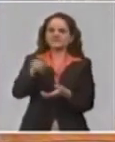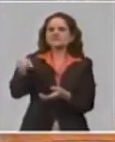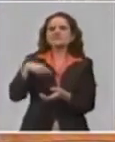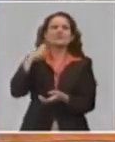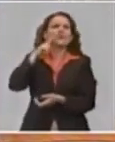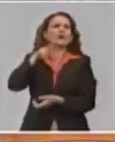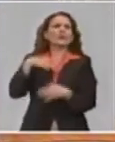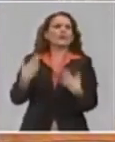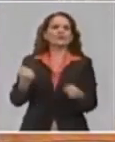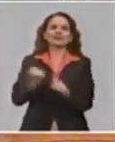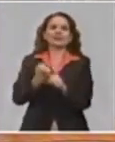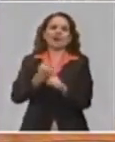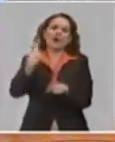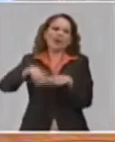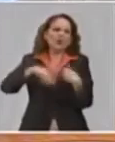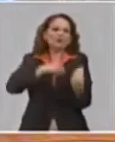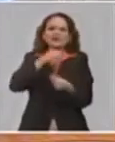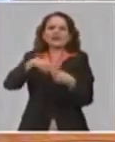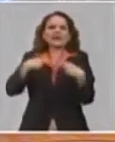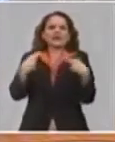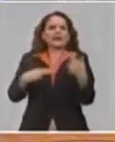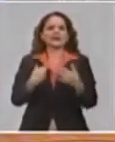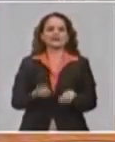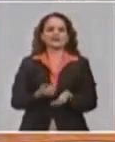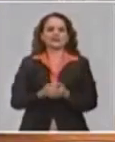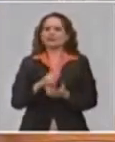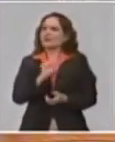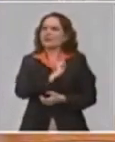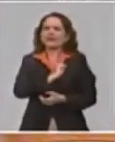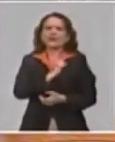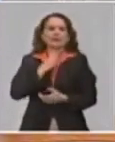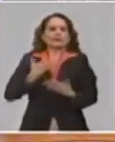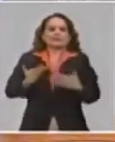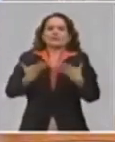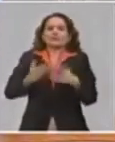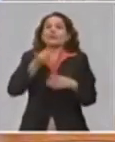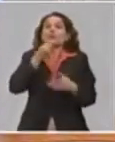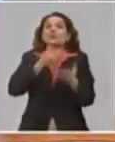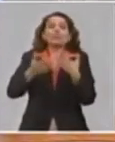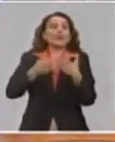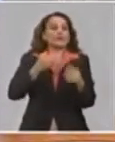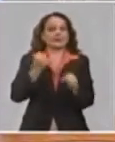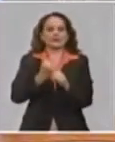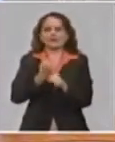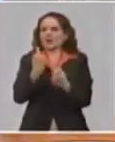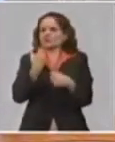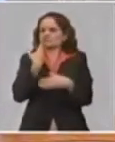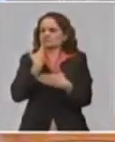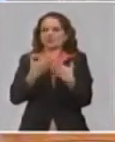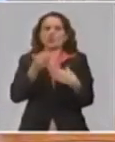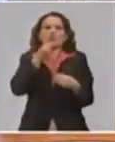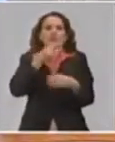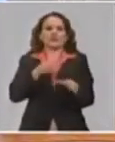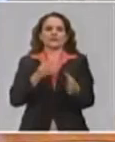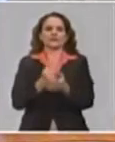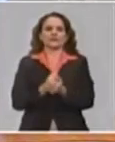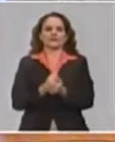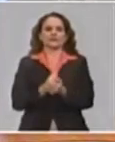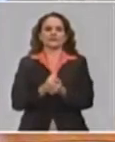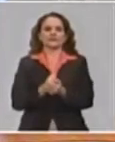podían, qué debían hacer, y que ellos estaban dispuestos a hacer cualquier trabajo que fuera necesario. sea, verdaderamente